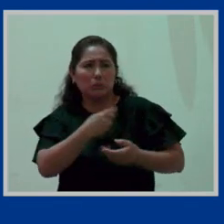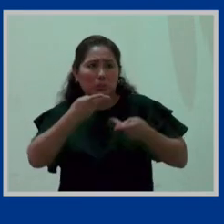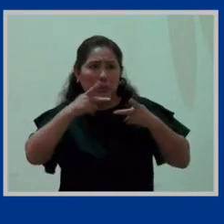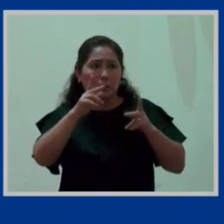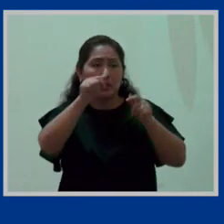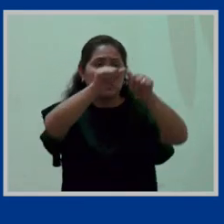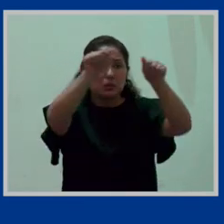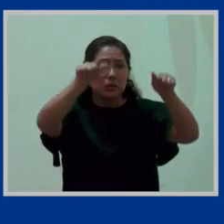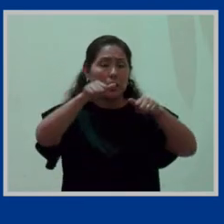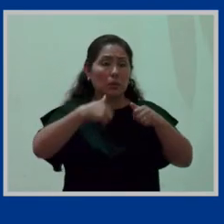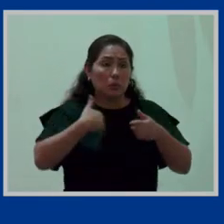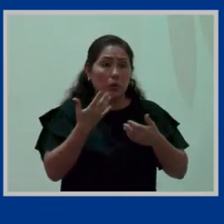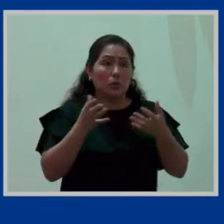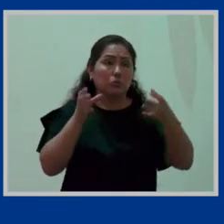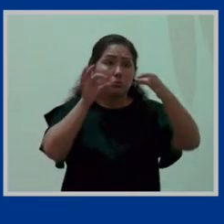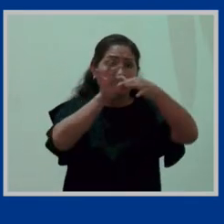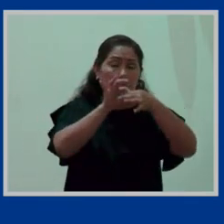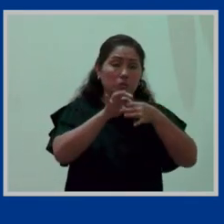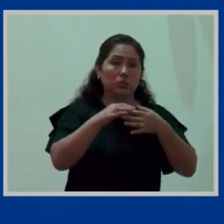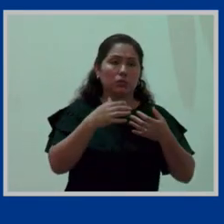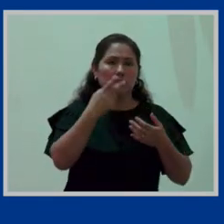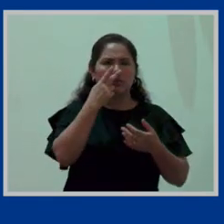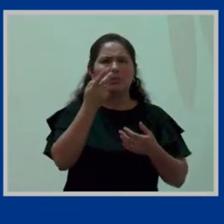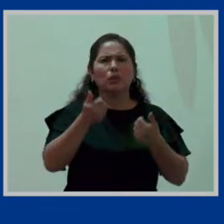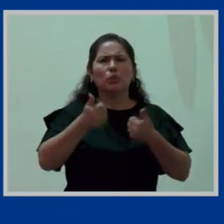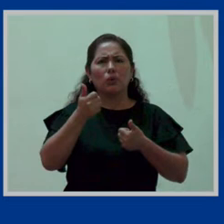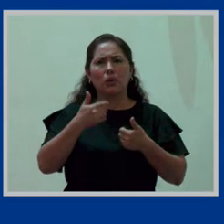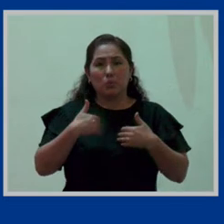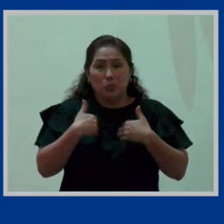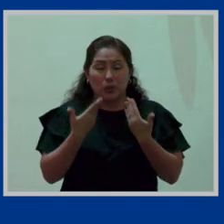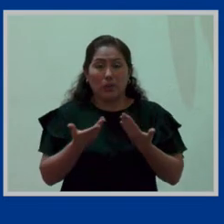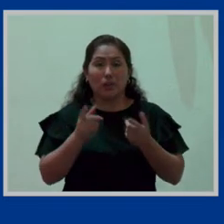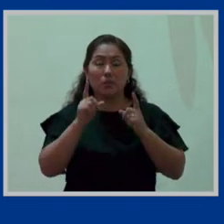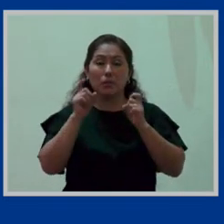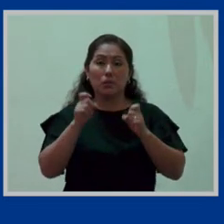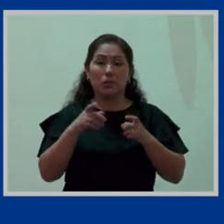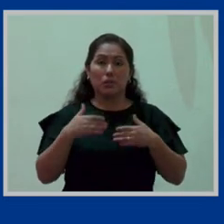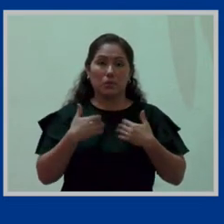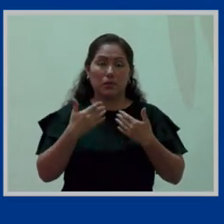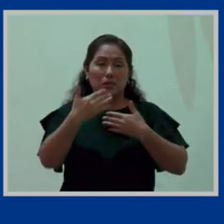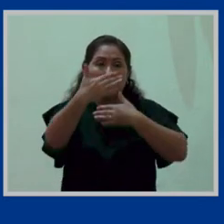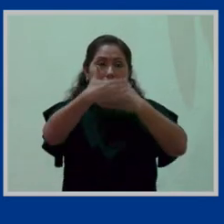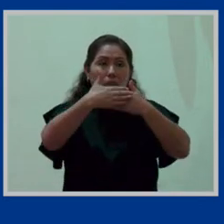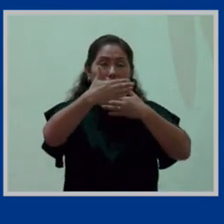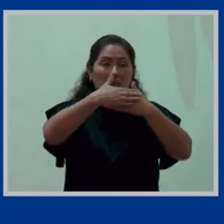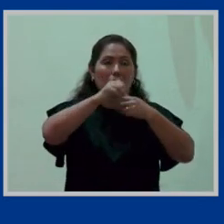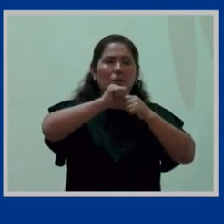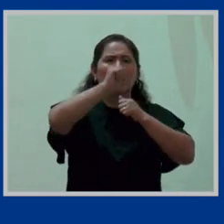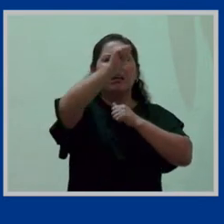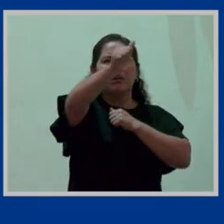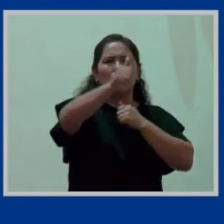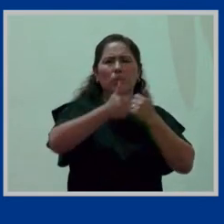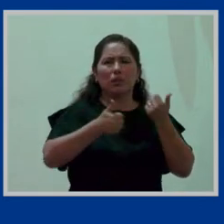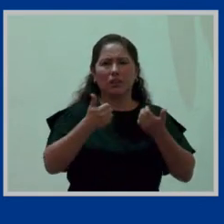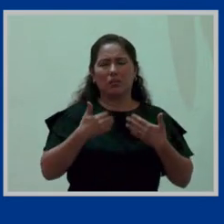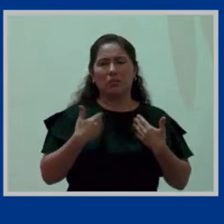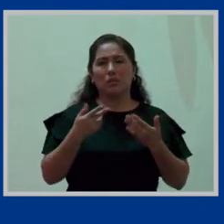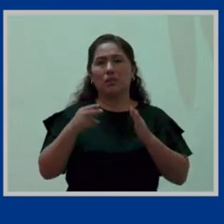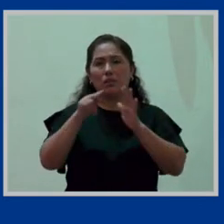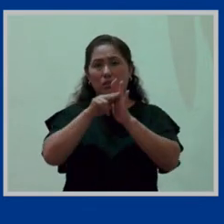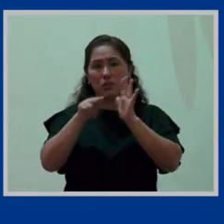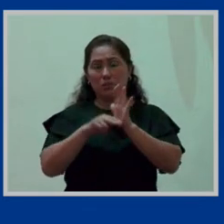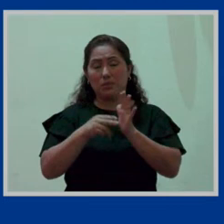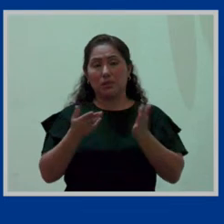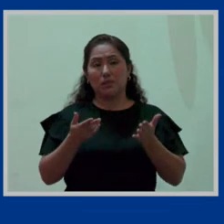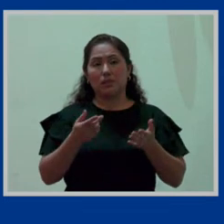o no la pone? ¿No? Entonces, ahí preguntamos, ¿no? Si bien esta es la norma, ¿es importante